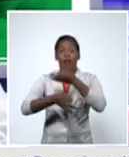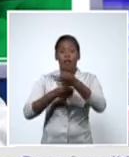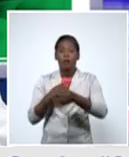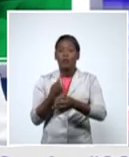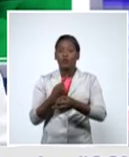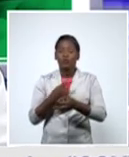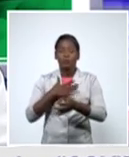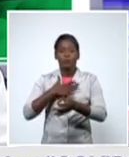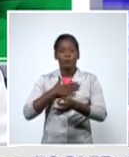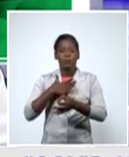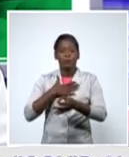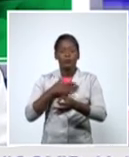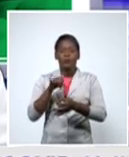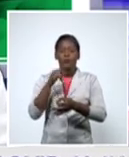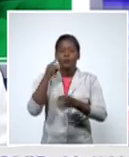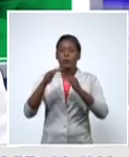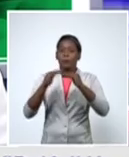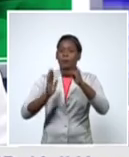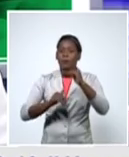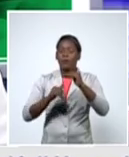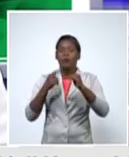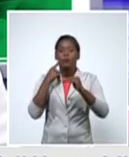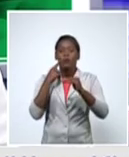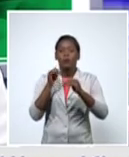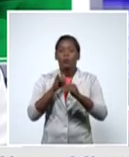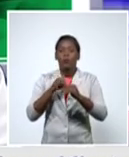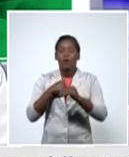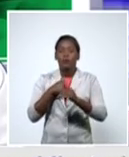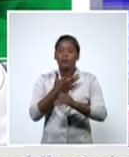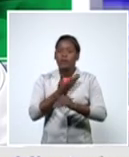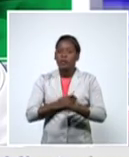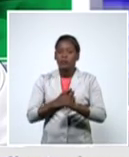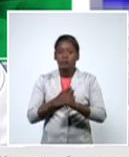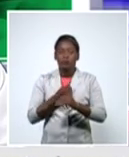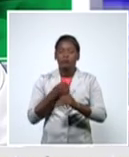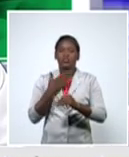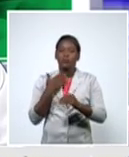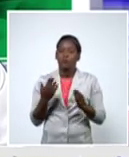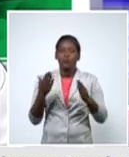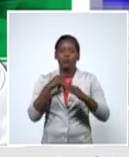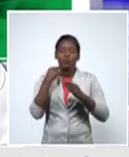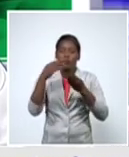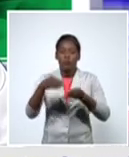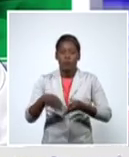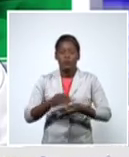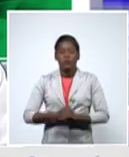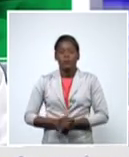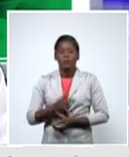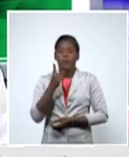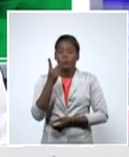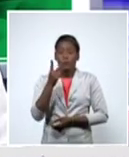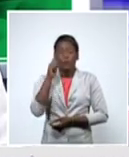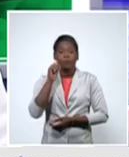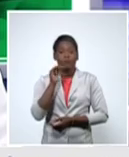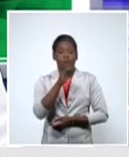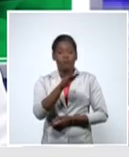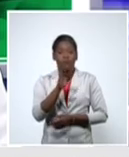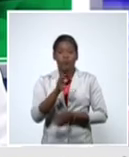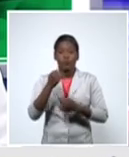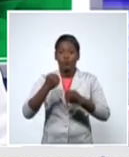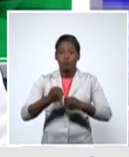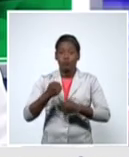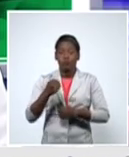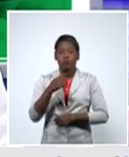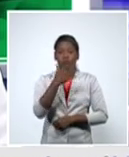propósitos que tiene nuestro país los 2 evacuados y los 54 casos confirmados que han retornado a sus